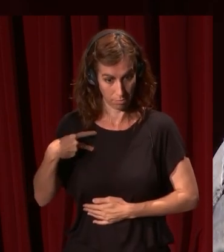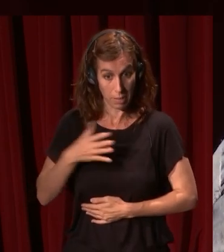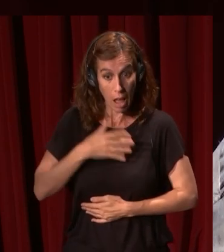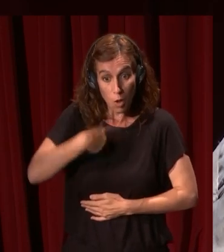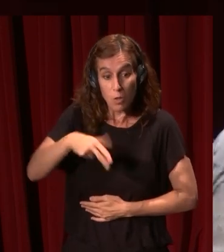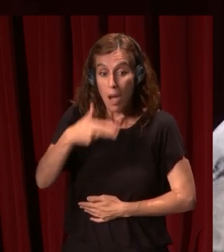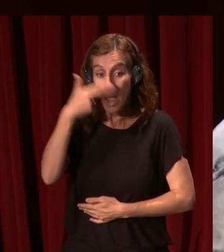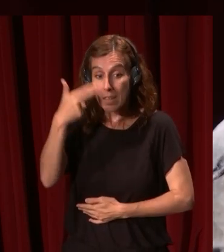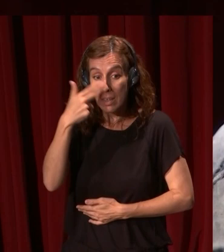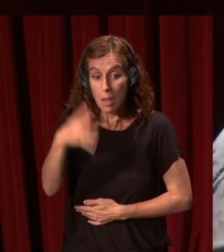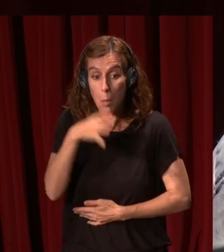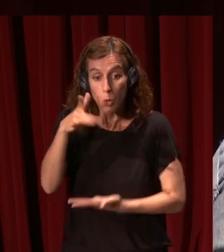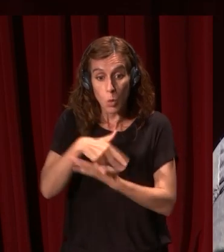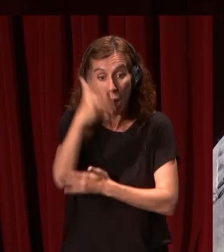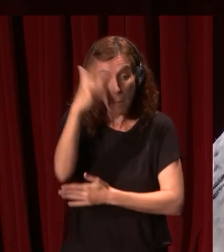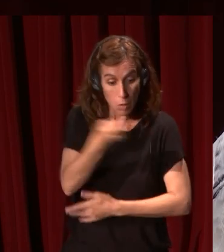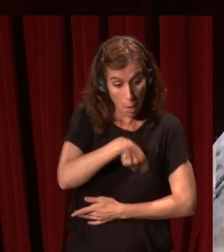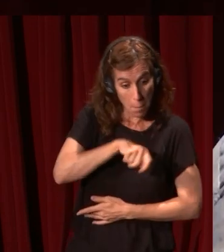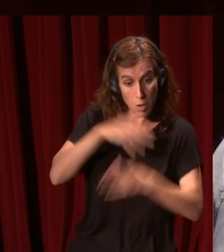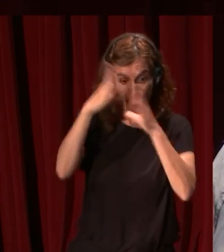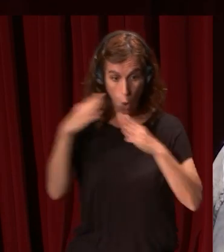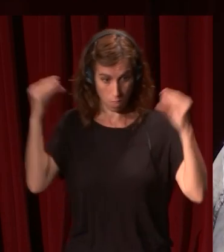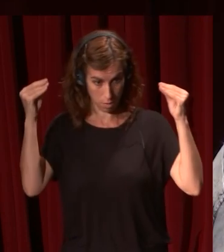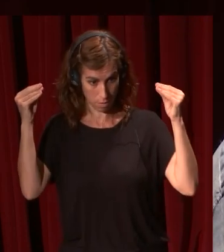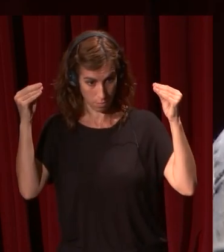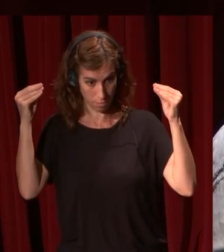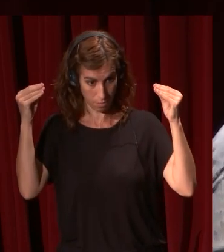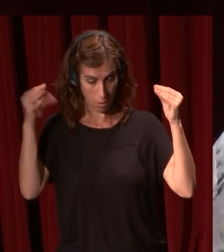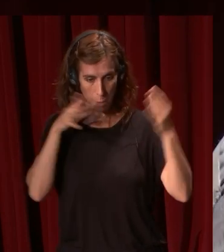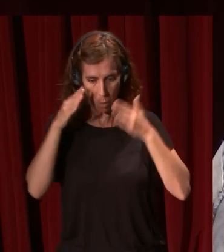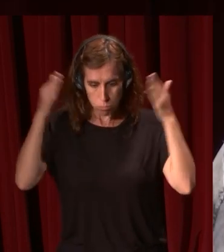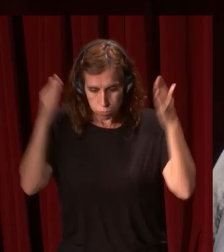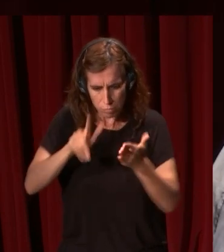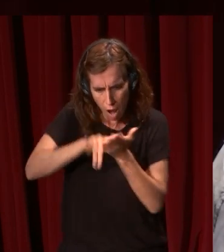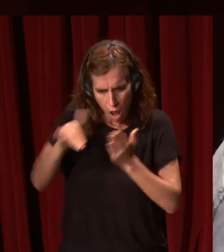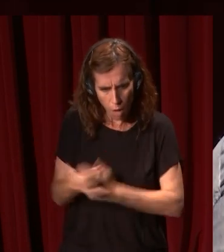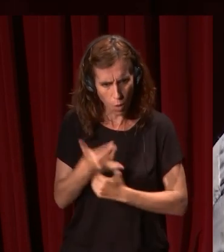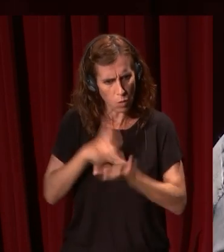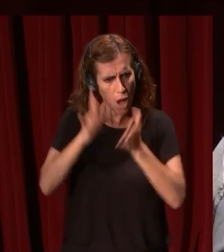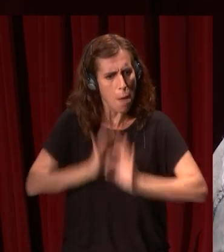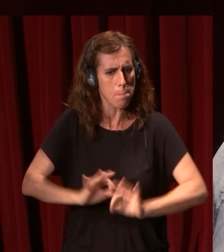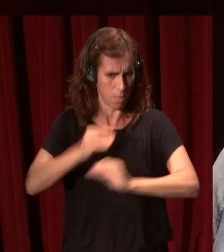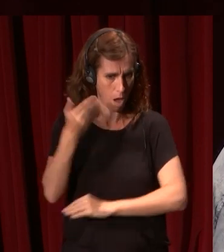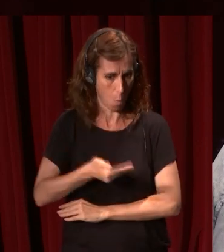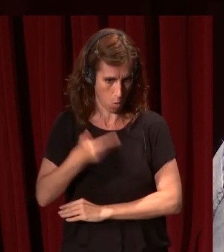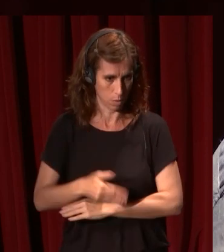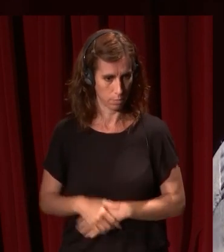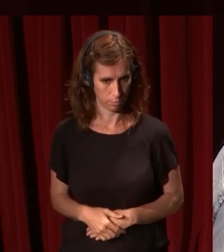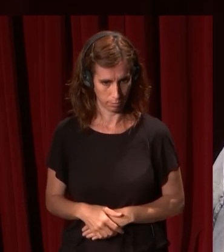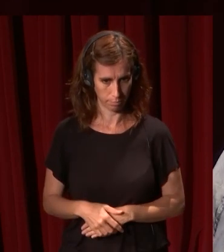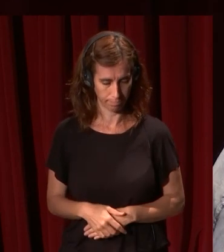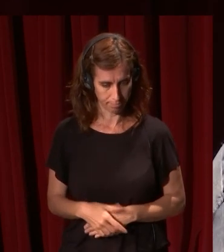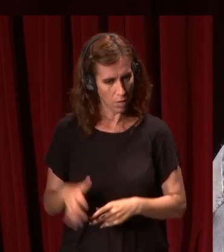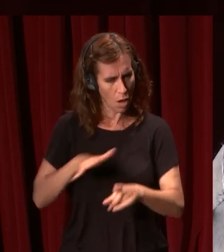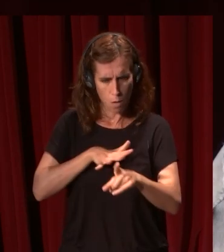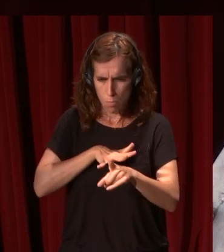especialmente porque la pintura española y la holandesa por esta atención que presta el lenguaje es especialmente importante en este camino tuvo muchísima